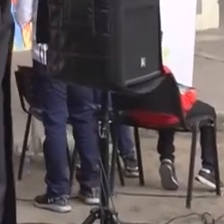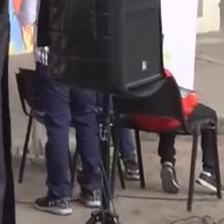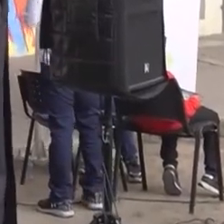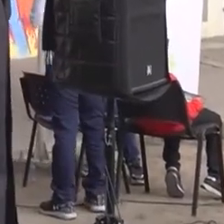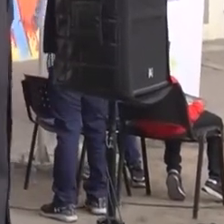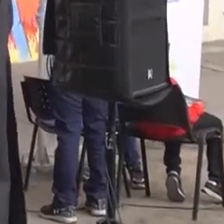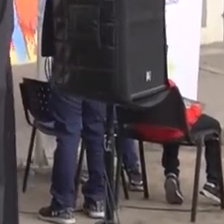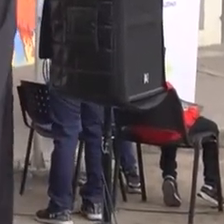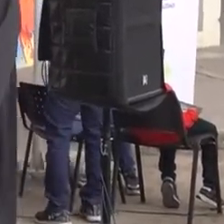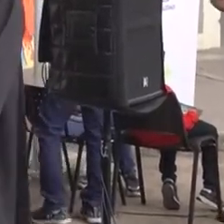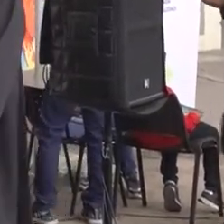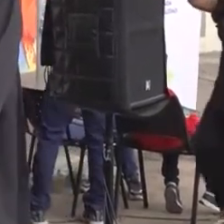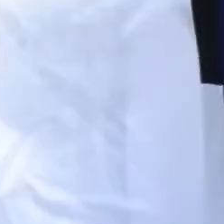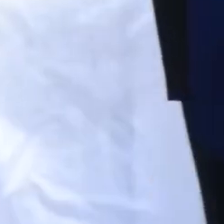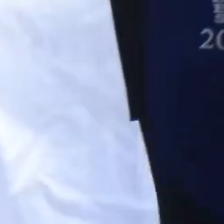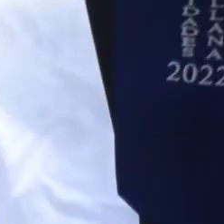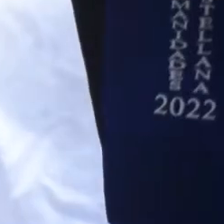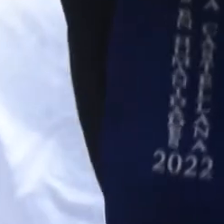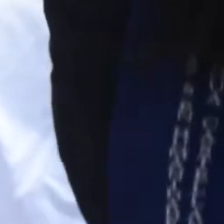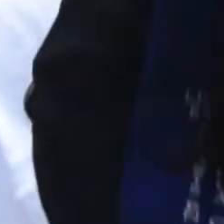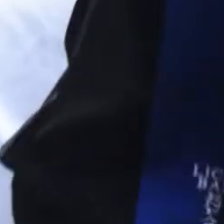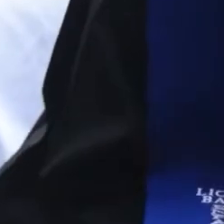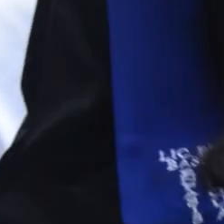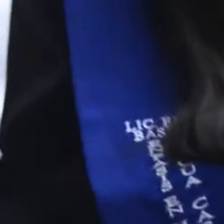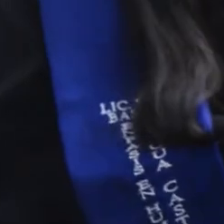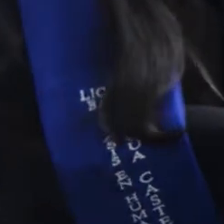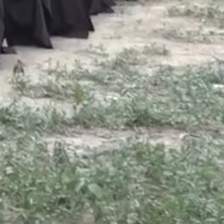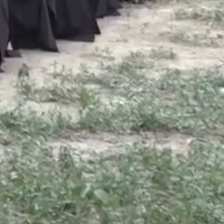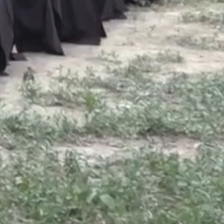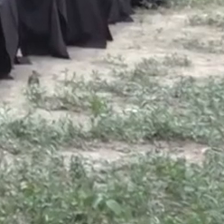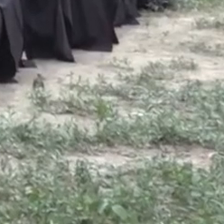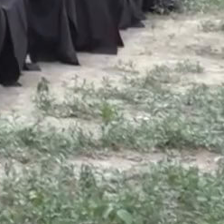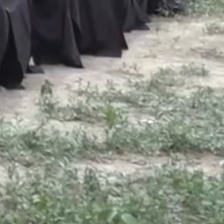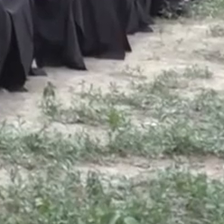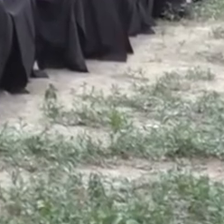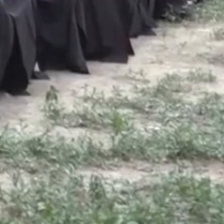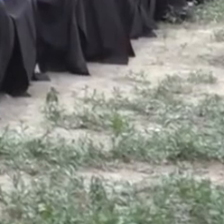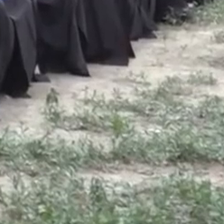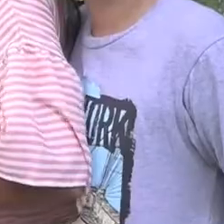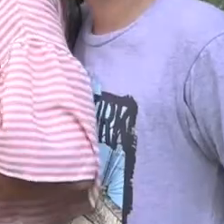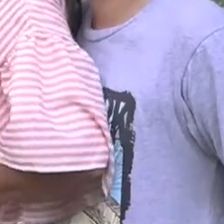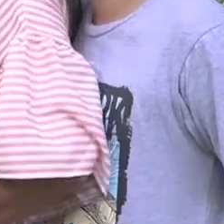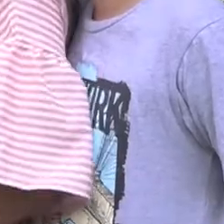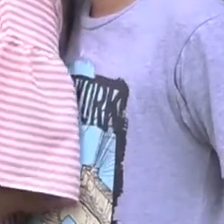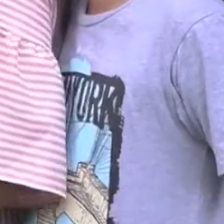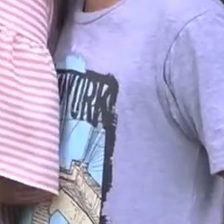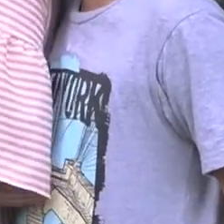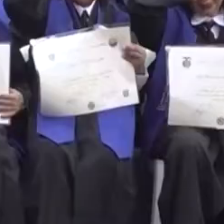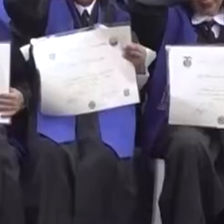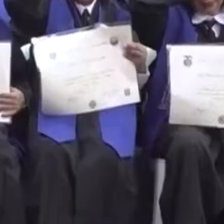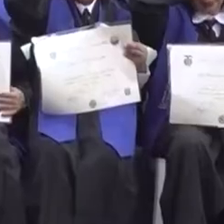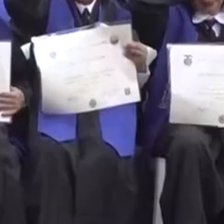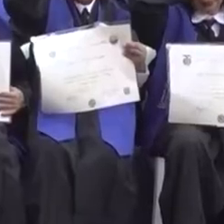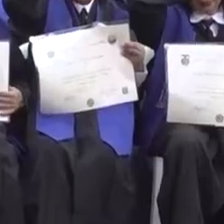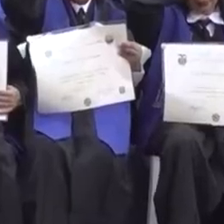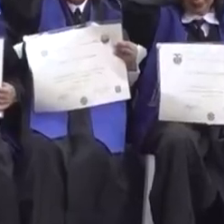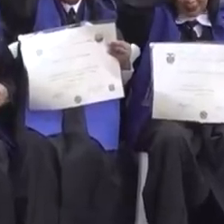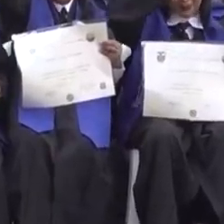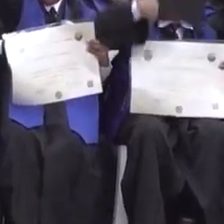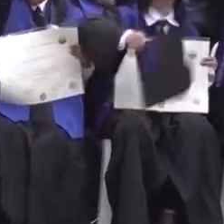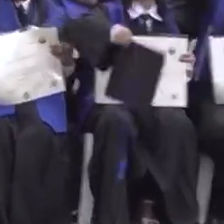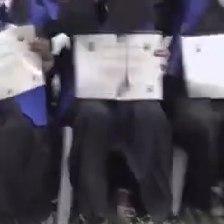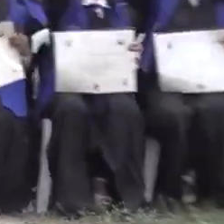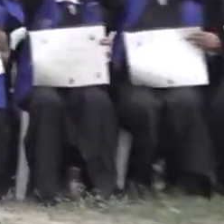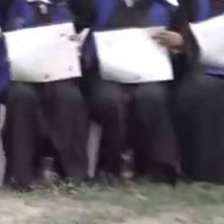Tecnología en Educación Física, Recreación y Deporte, Técnico Laboral en Instalador de Sistemas en Refrigeración Comercial e Industrial, entre otros.